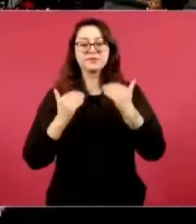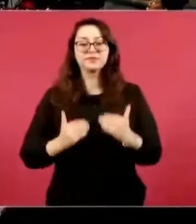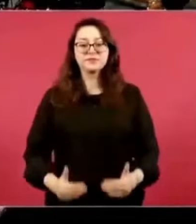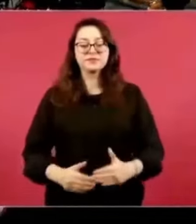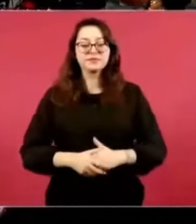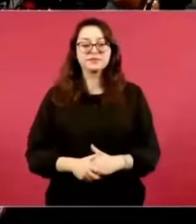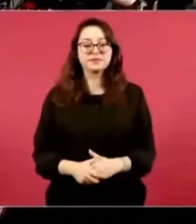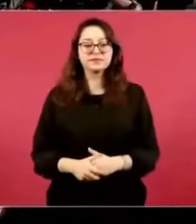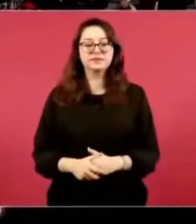doctor.